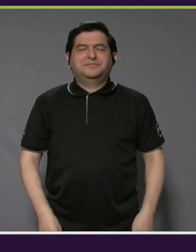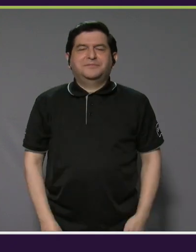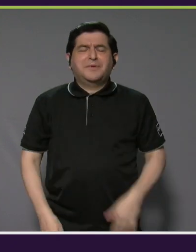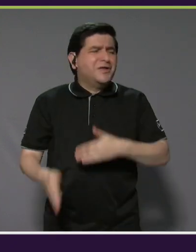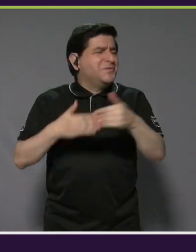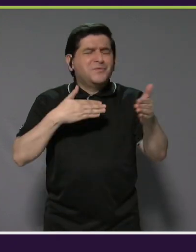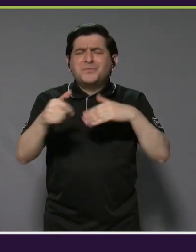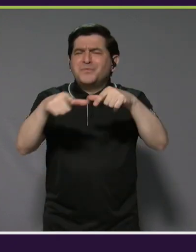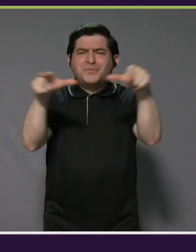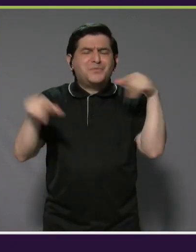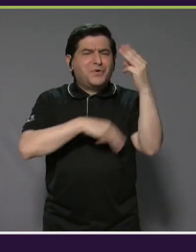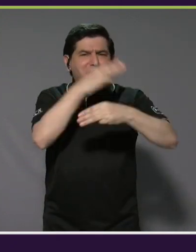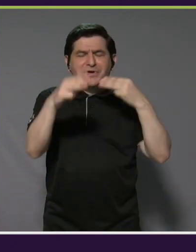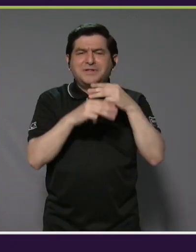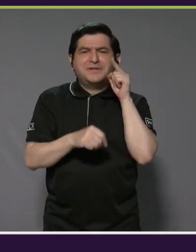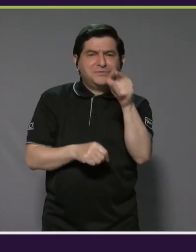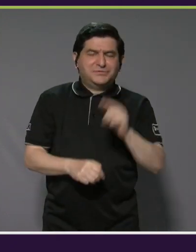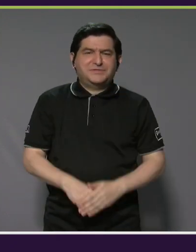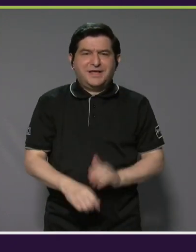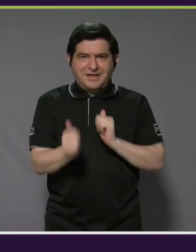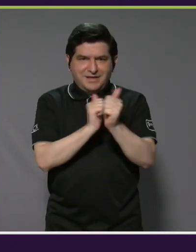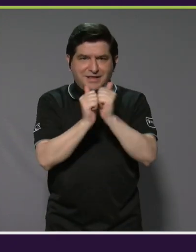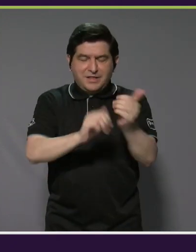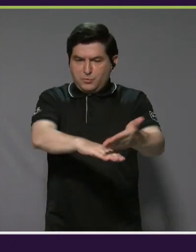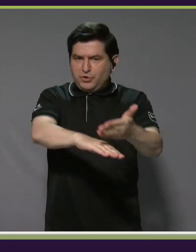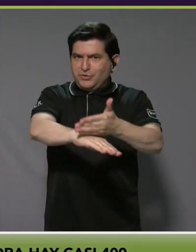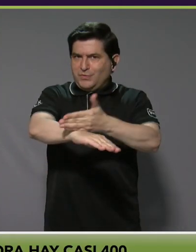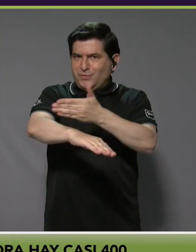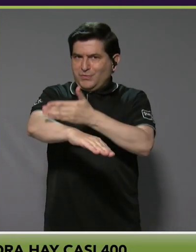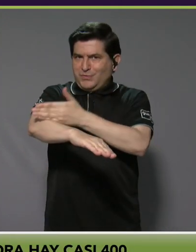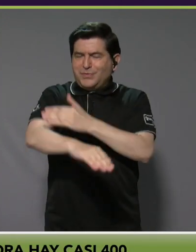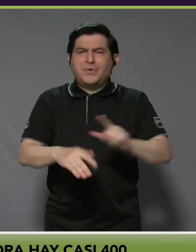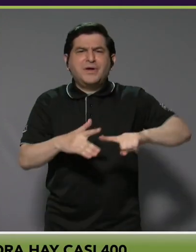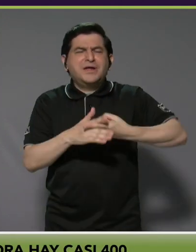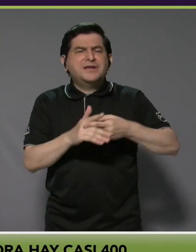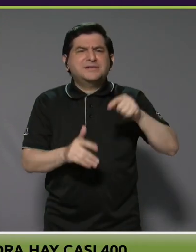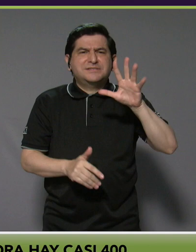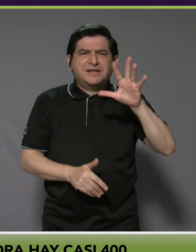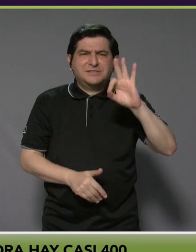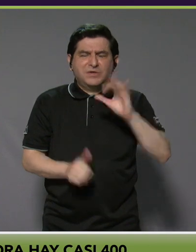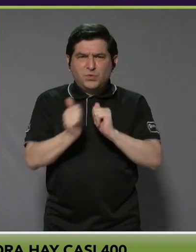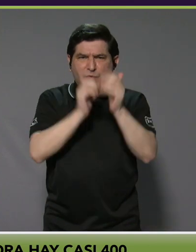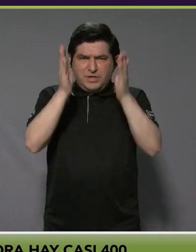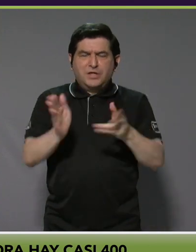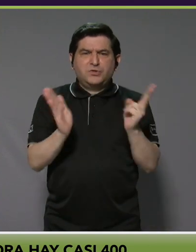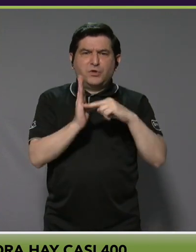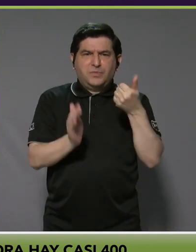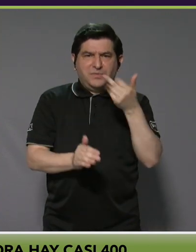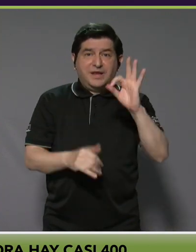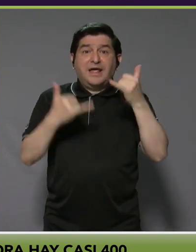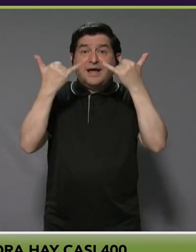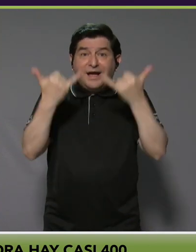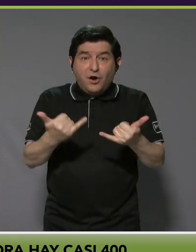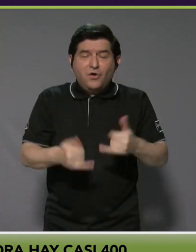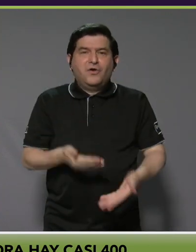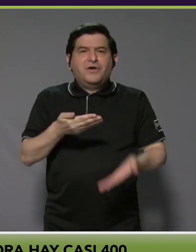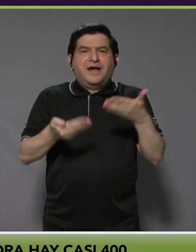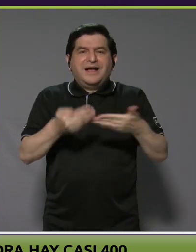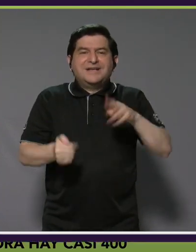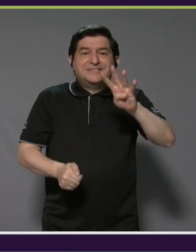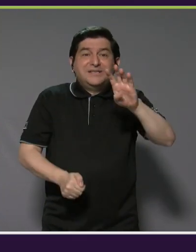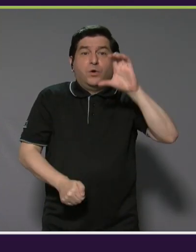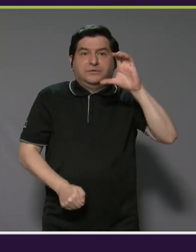no importa en qué parte del mundo estés, el deporte está creciendo. Iniciamos con 59 atletas en 2019 y ahora tenemos casi